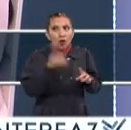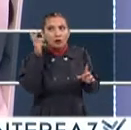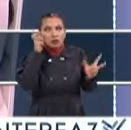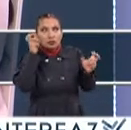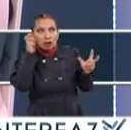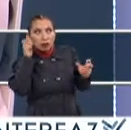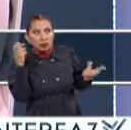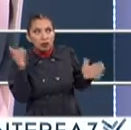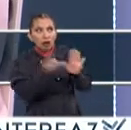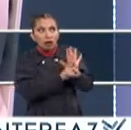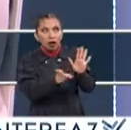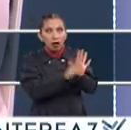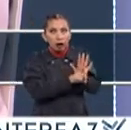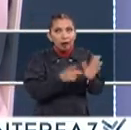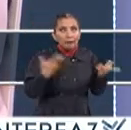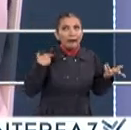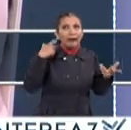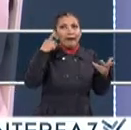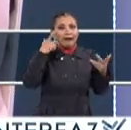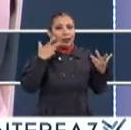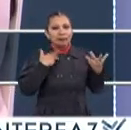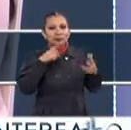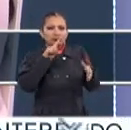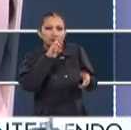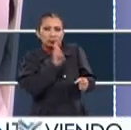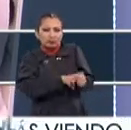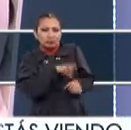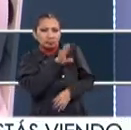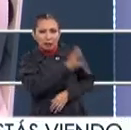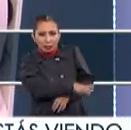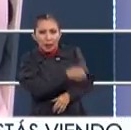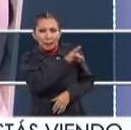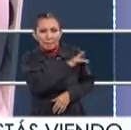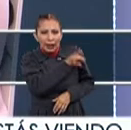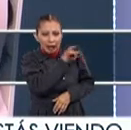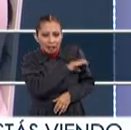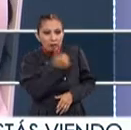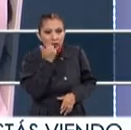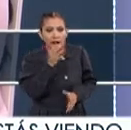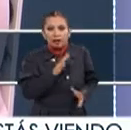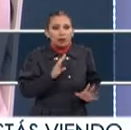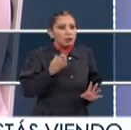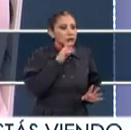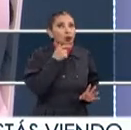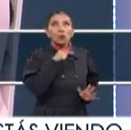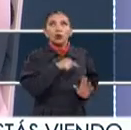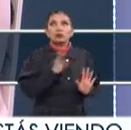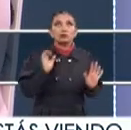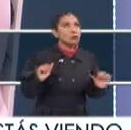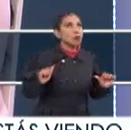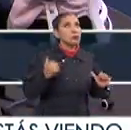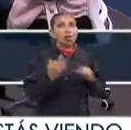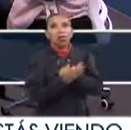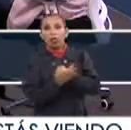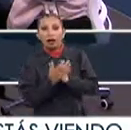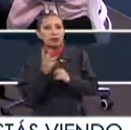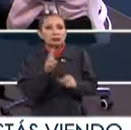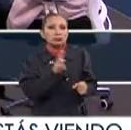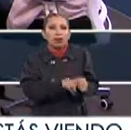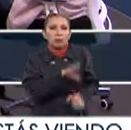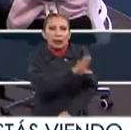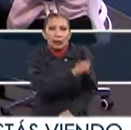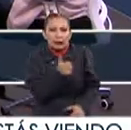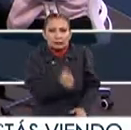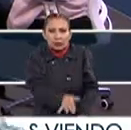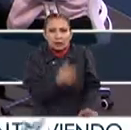escuchando inclusive la alerta sísmica El miedo, el querer buscar lugares seguros todo el tiempo Son reacciones